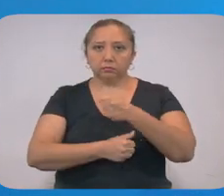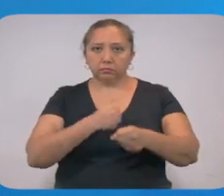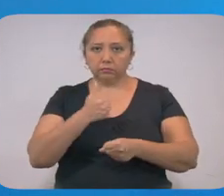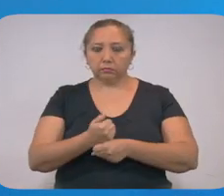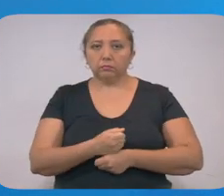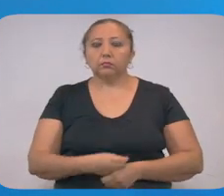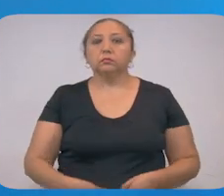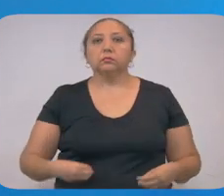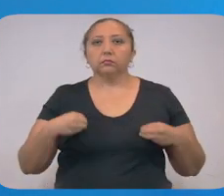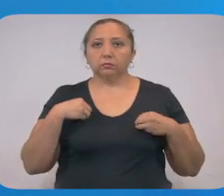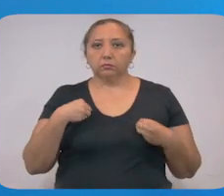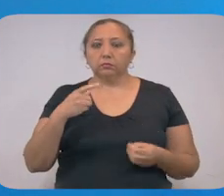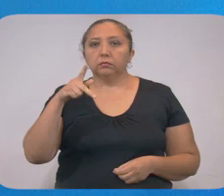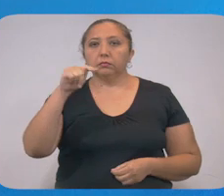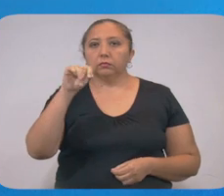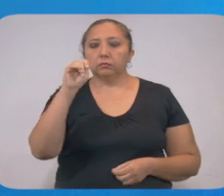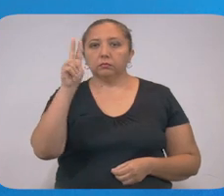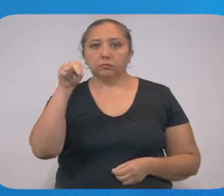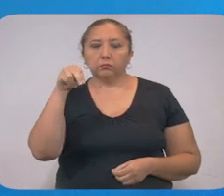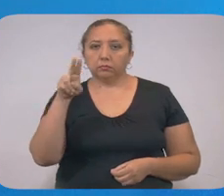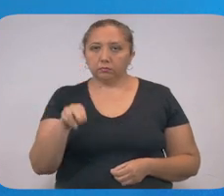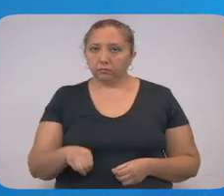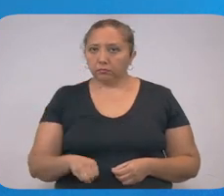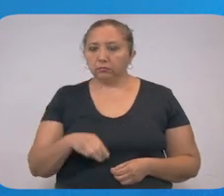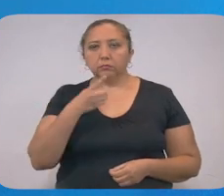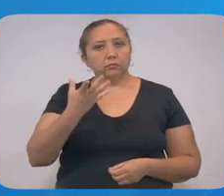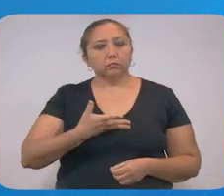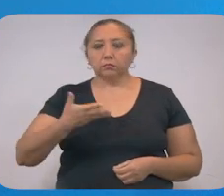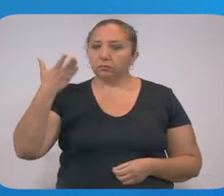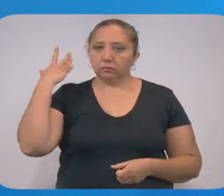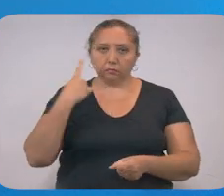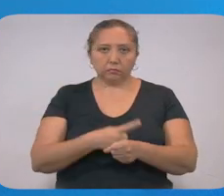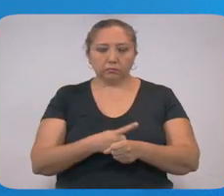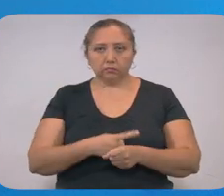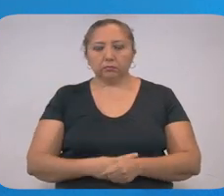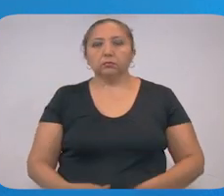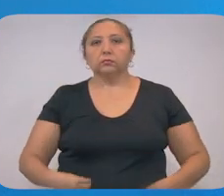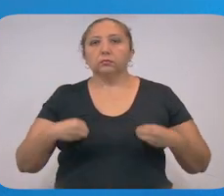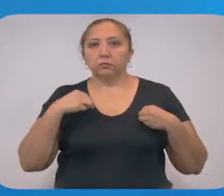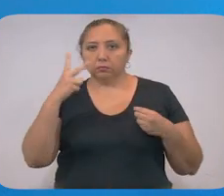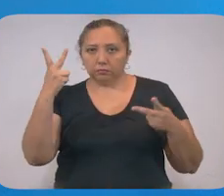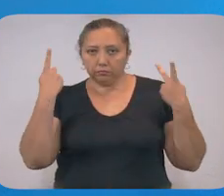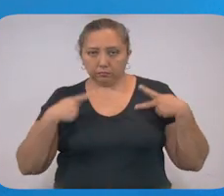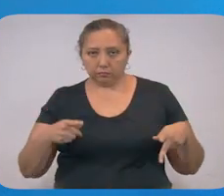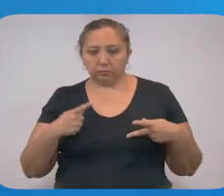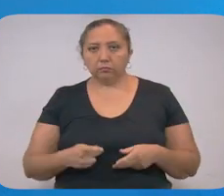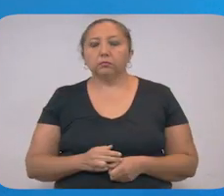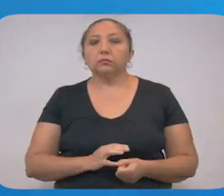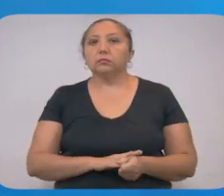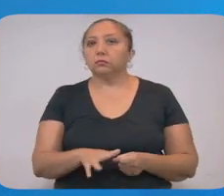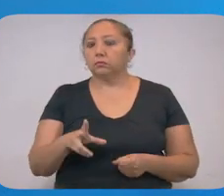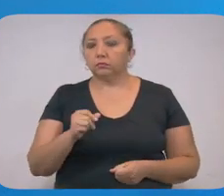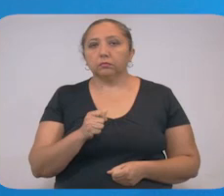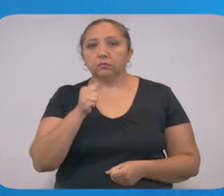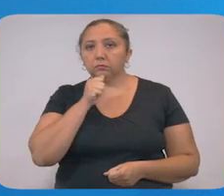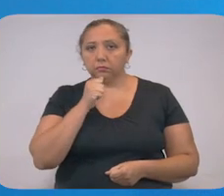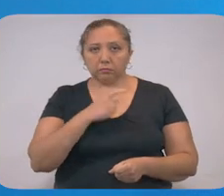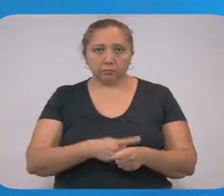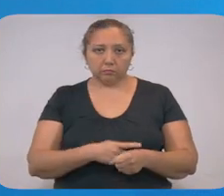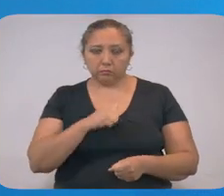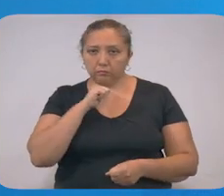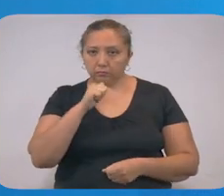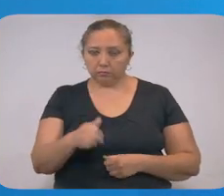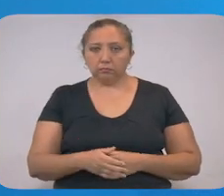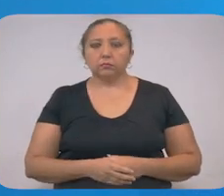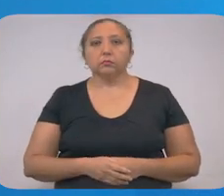edad, originario y residente de Tinum, sin antecedentes de enfermedades, el paciente vivía con 2 personas, las cuales no presentan síntomas.